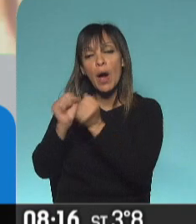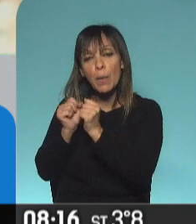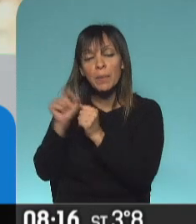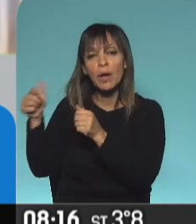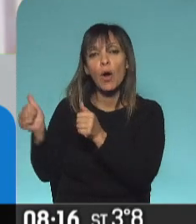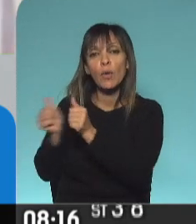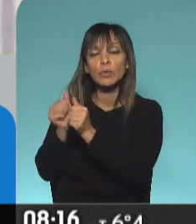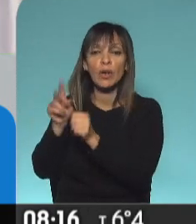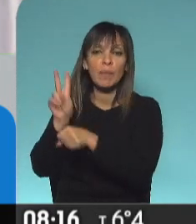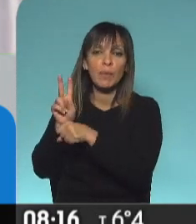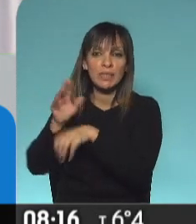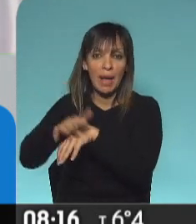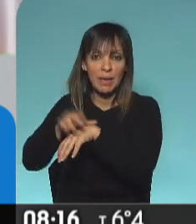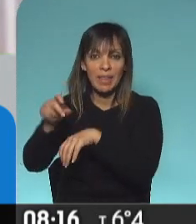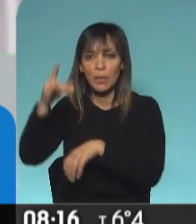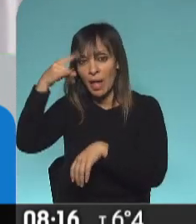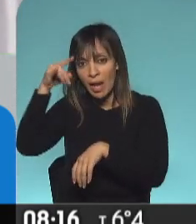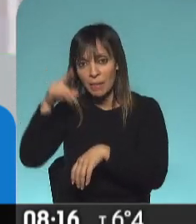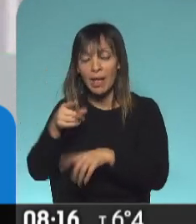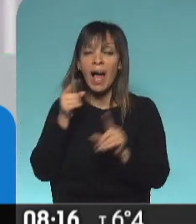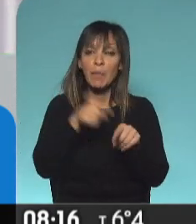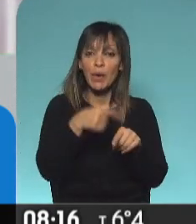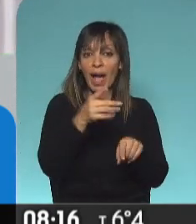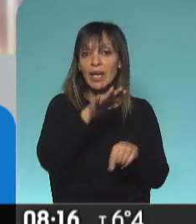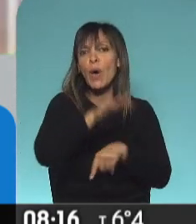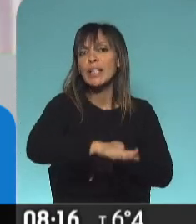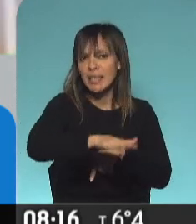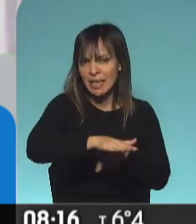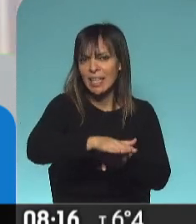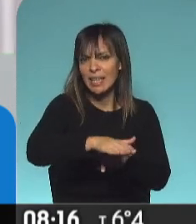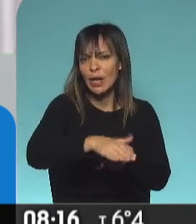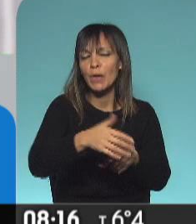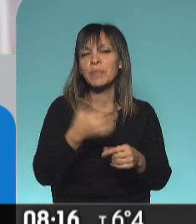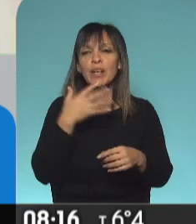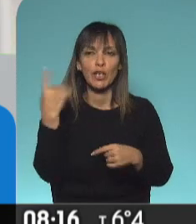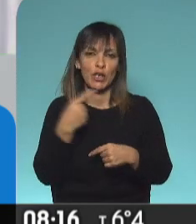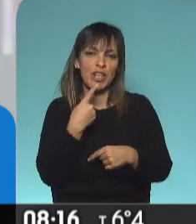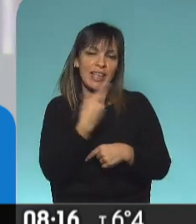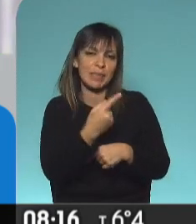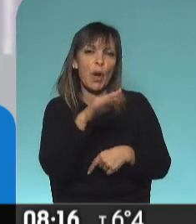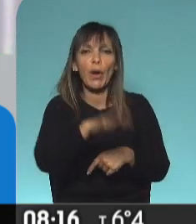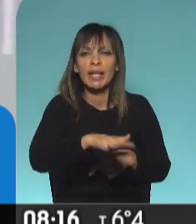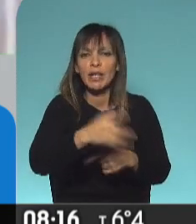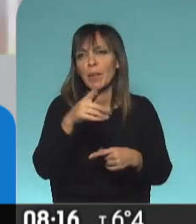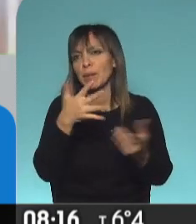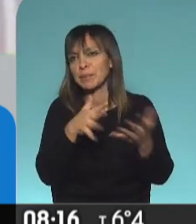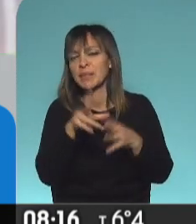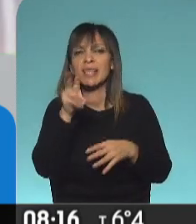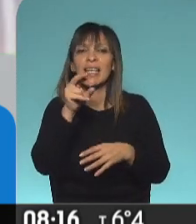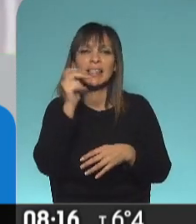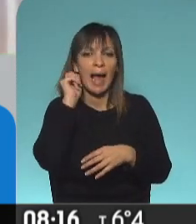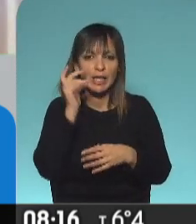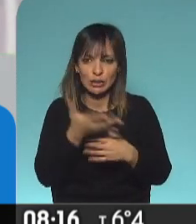marco tenemos a un niño vago, altanero, y que no es niño, en realidad, le decían niño, pero ponele que anduviera por los 30.